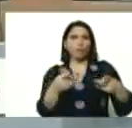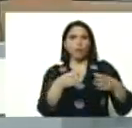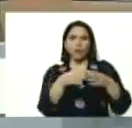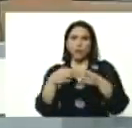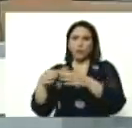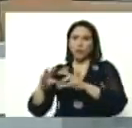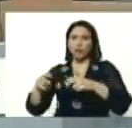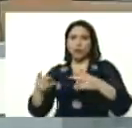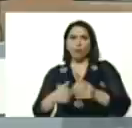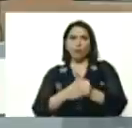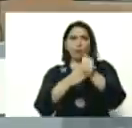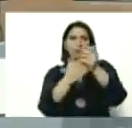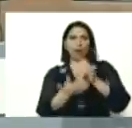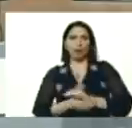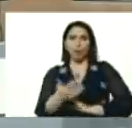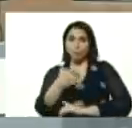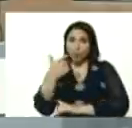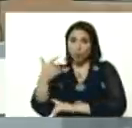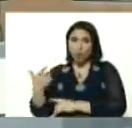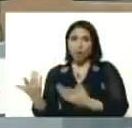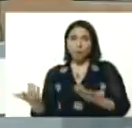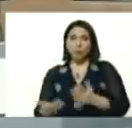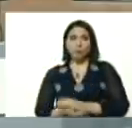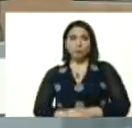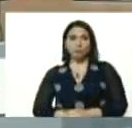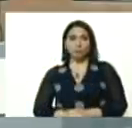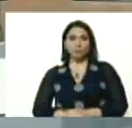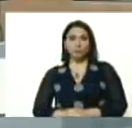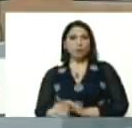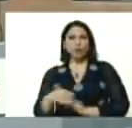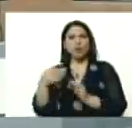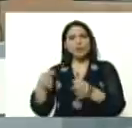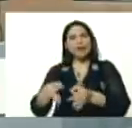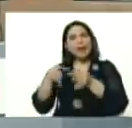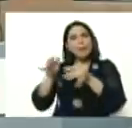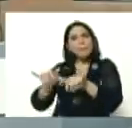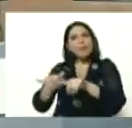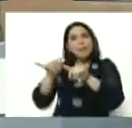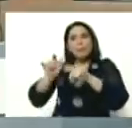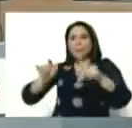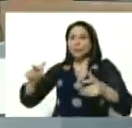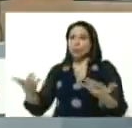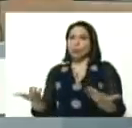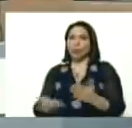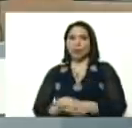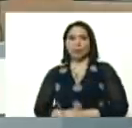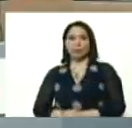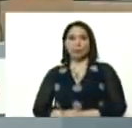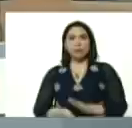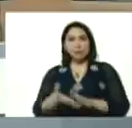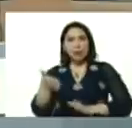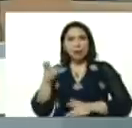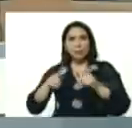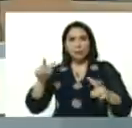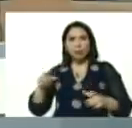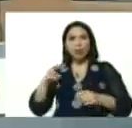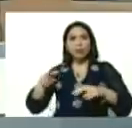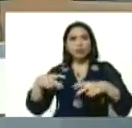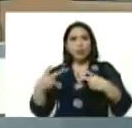liderazgos, busquemos, que no sean siempre, los mismos, que salga, nueva,